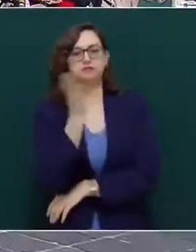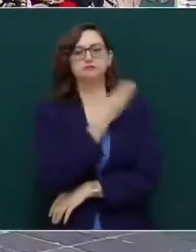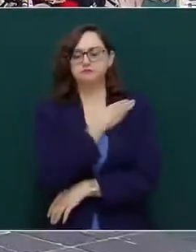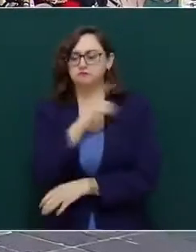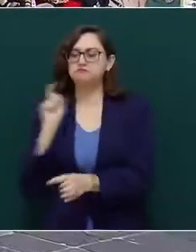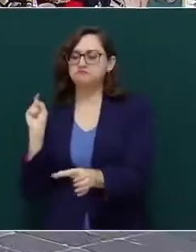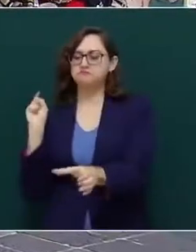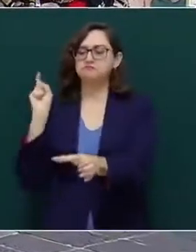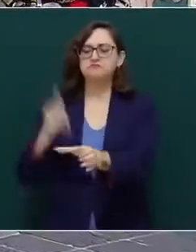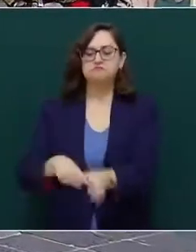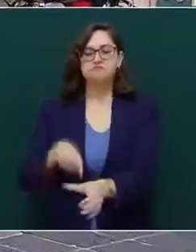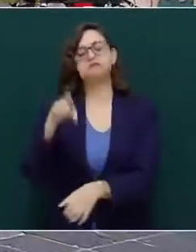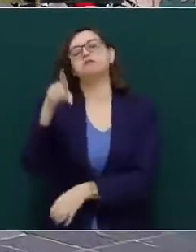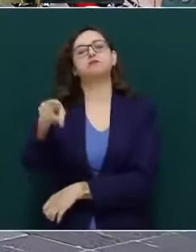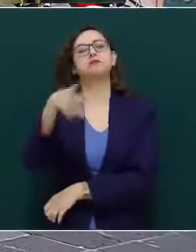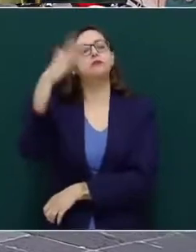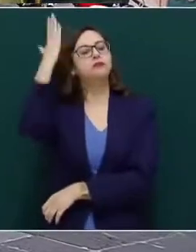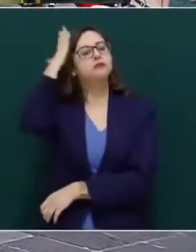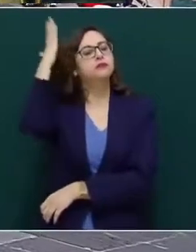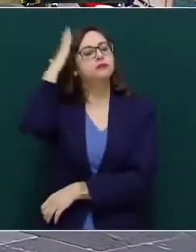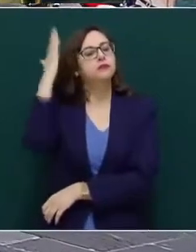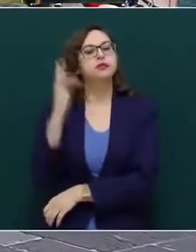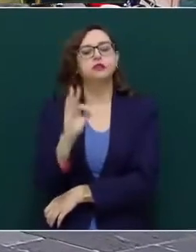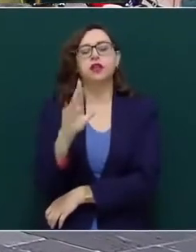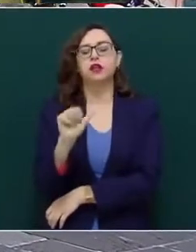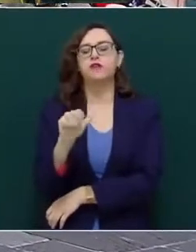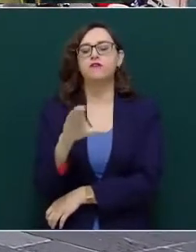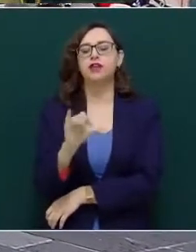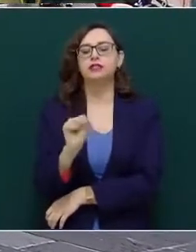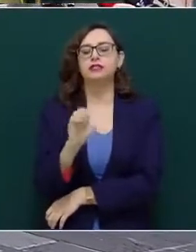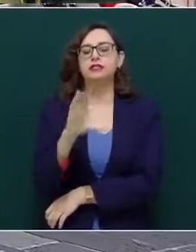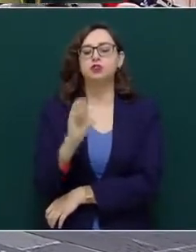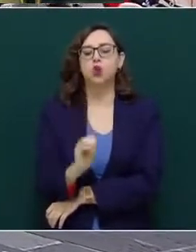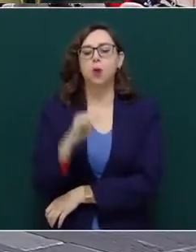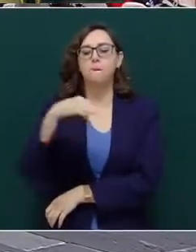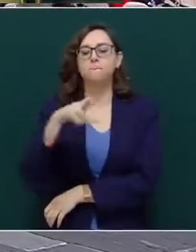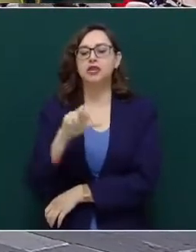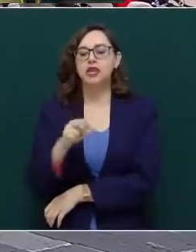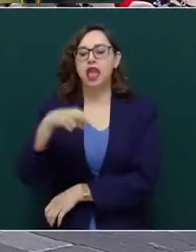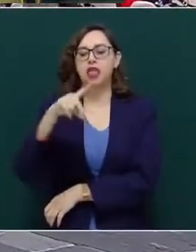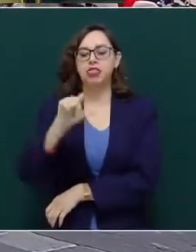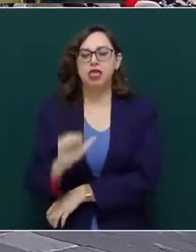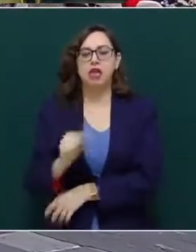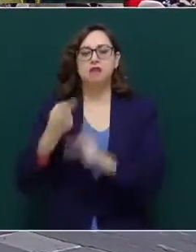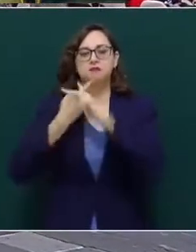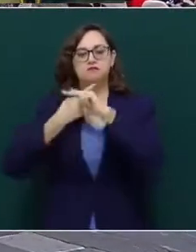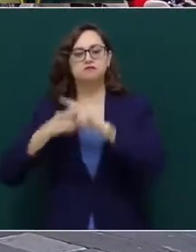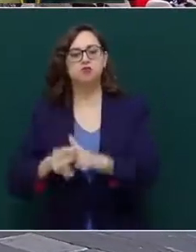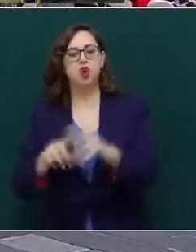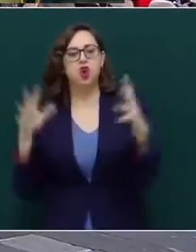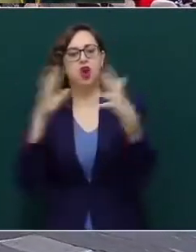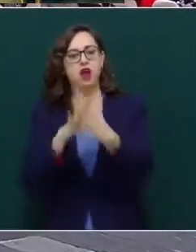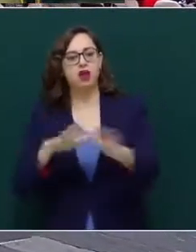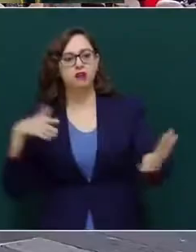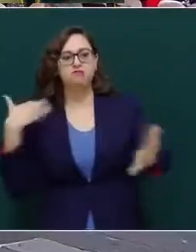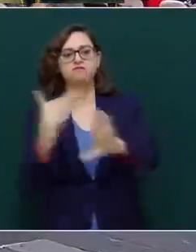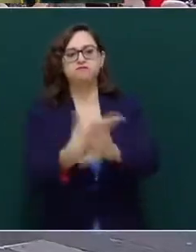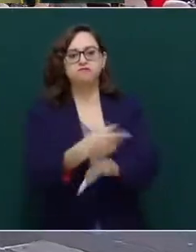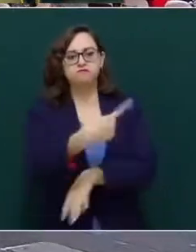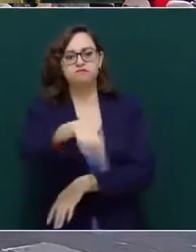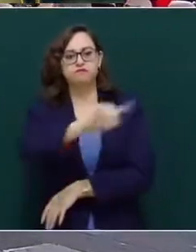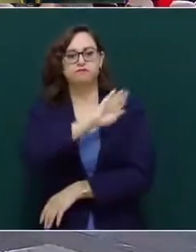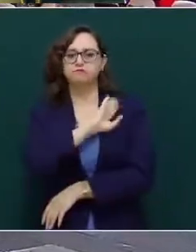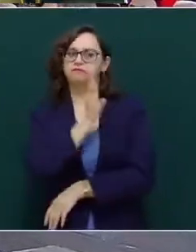Francisco de Miranda, precursor del movimiento independentista. Poco después, ante titubeos de este